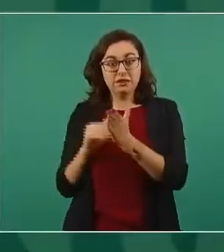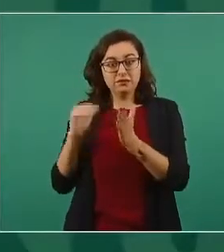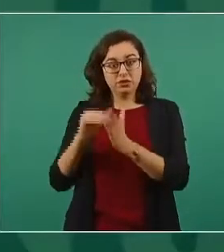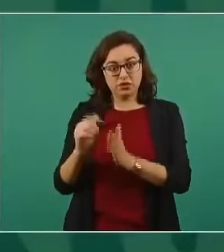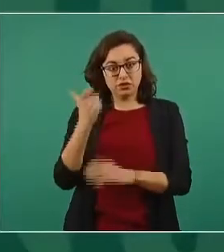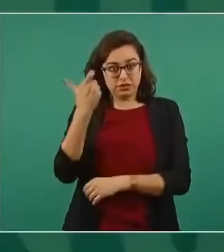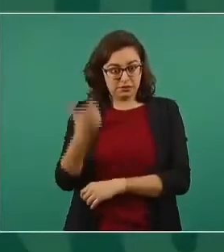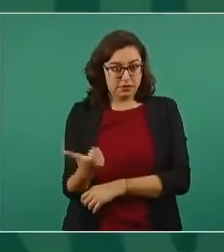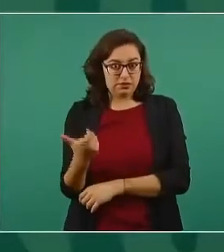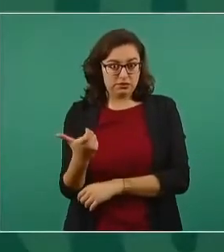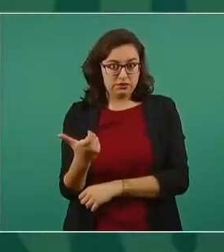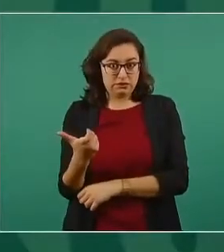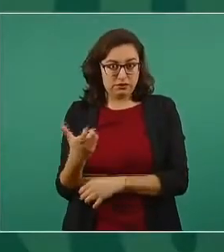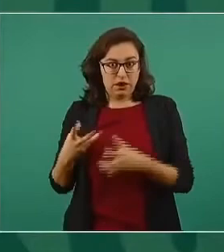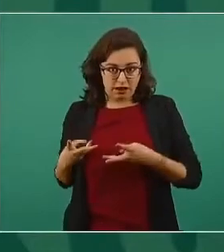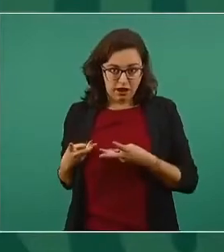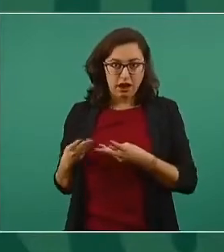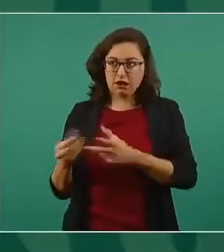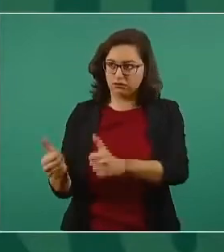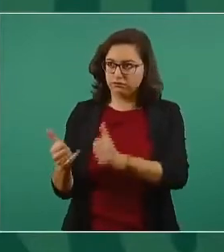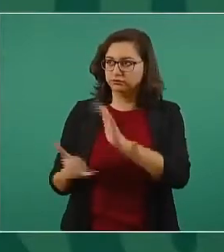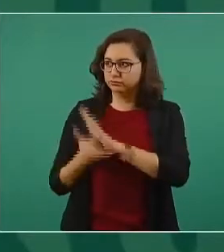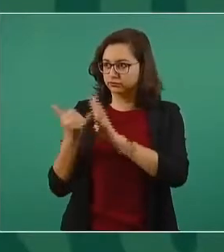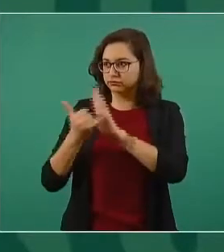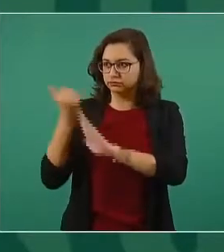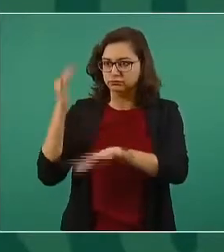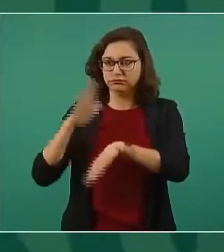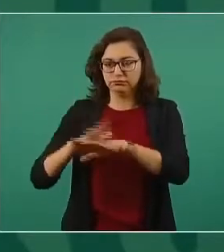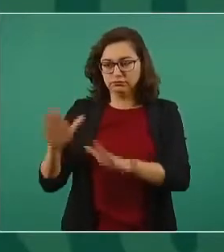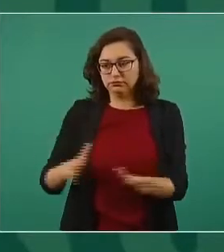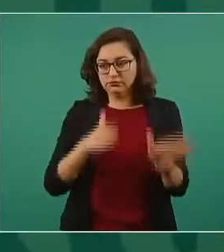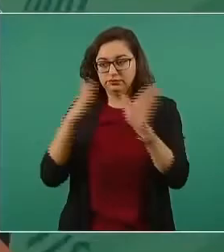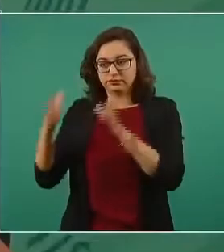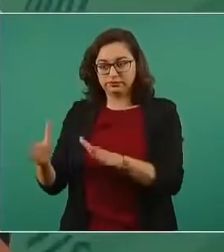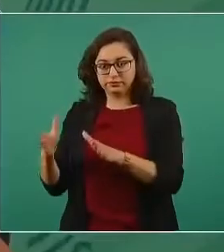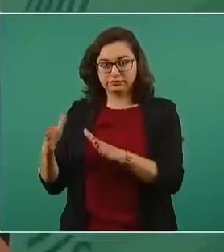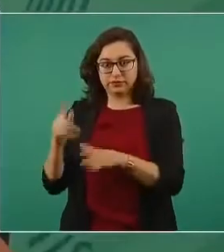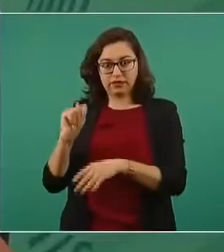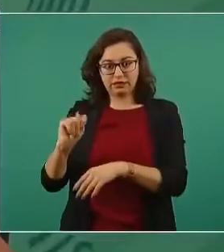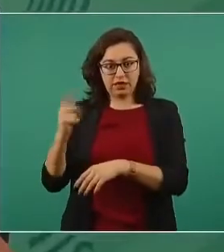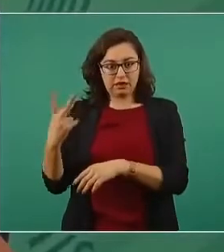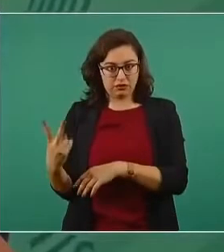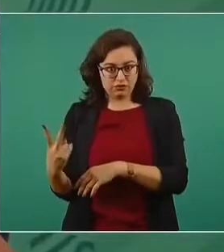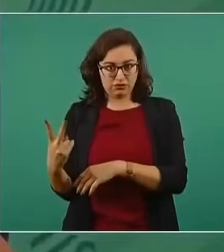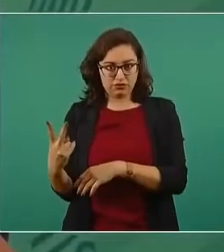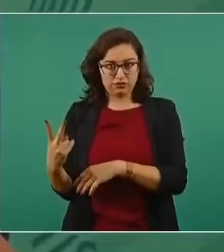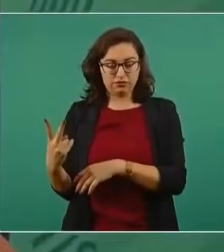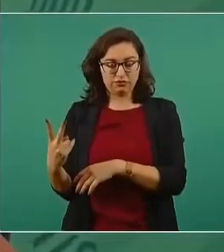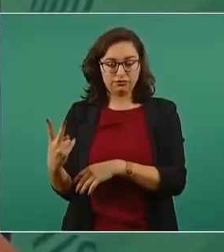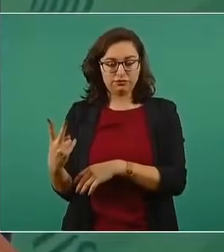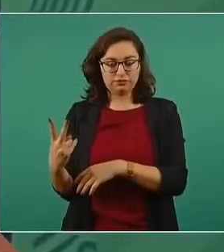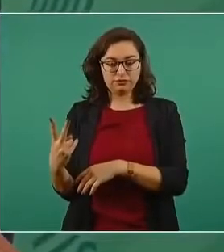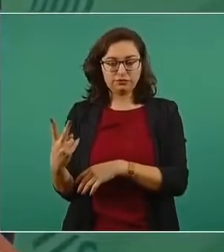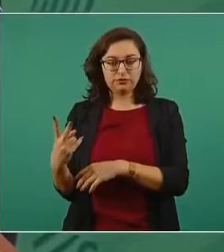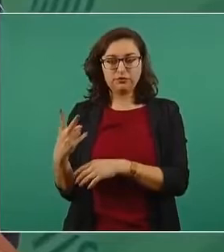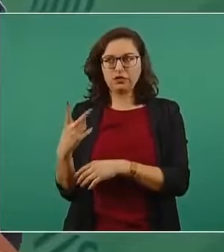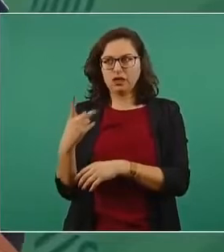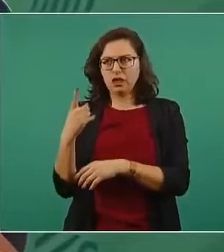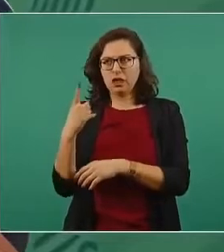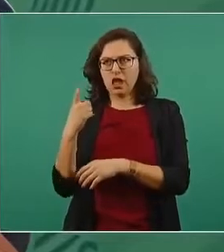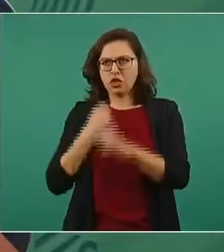la Terminal 2, en 2009.